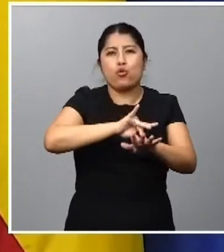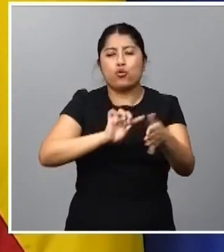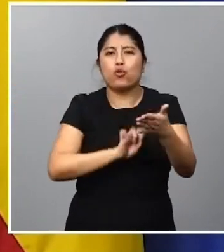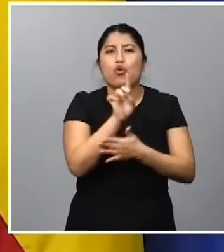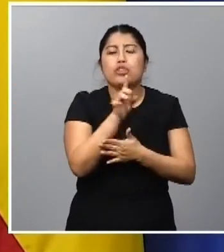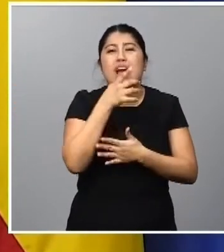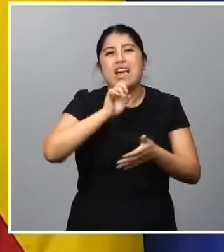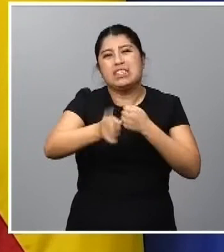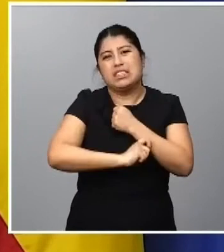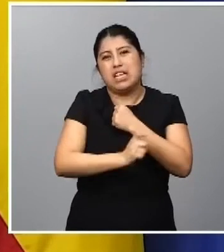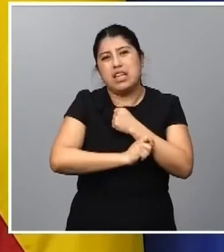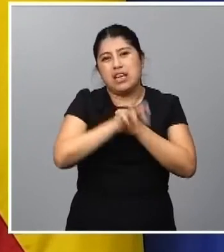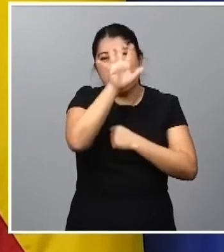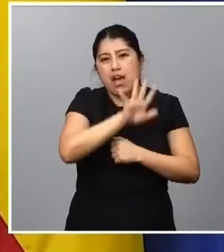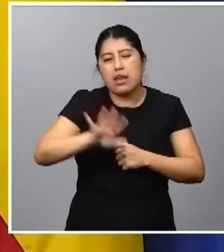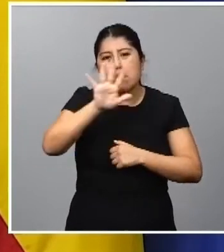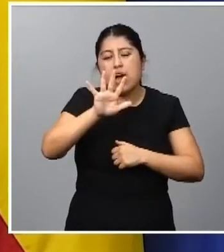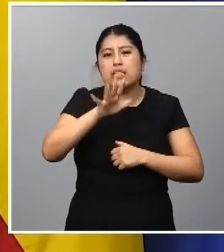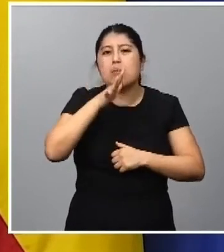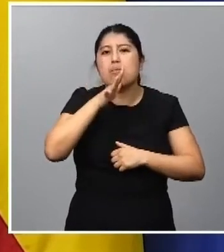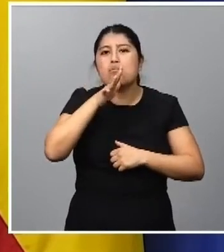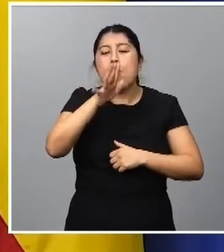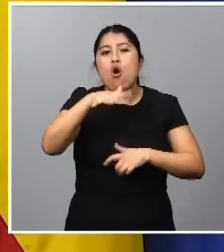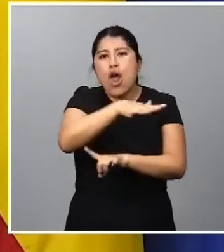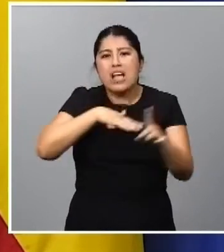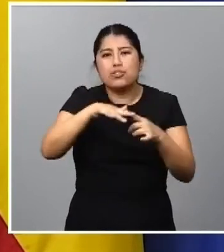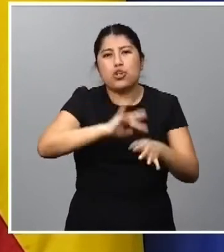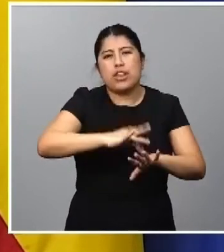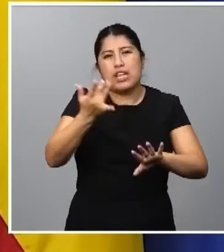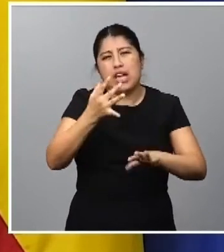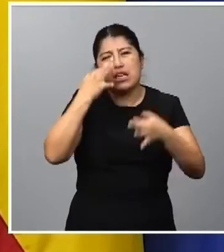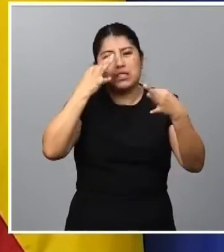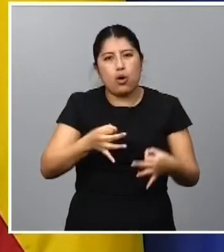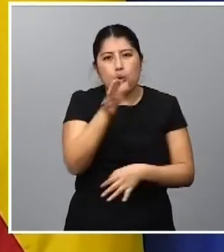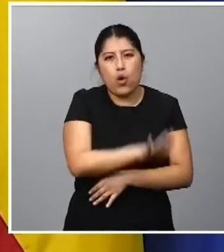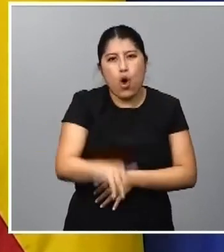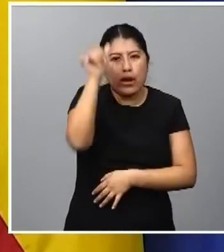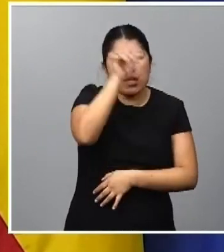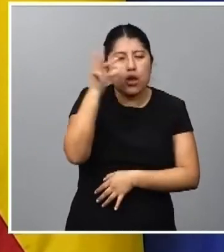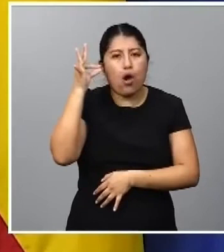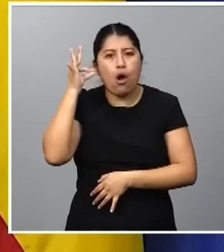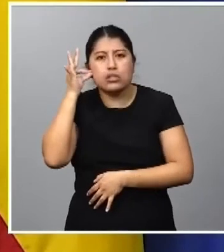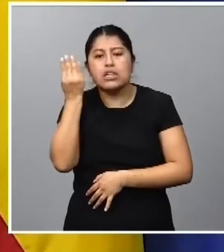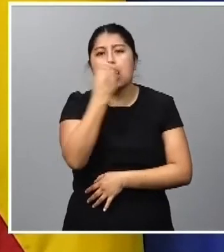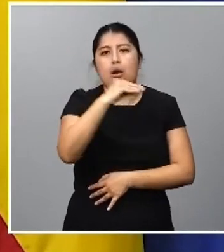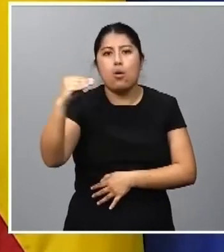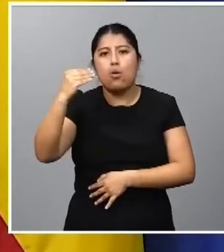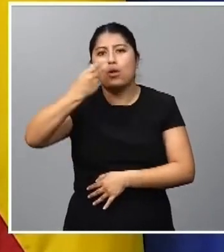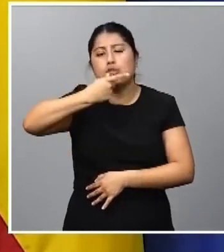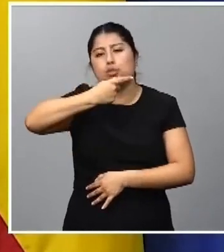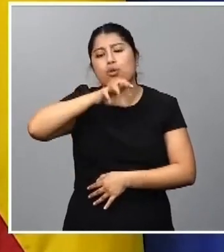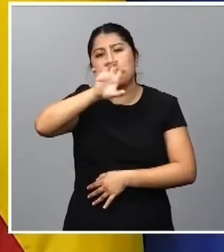de país que promueva un entorno digital seguro para las niñas, para los niños y para los adolescentes de nuestro